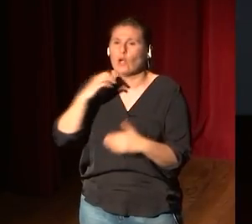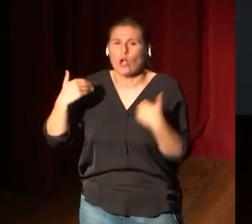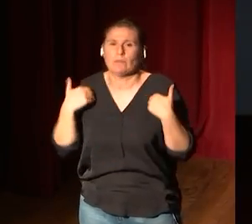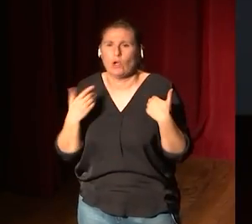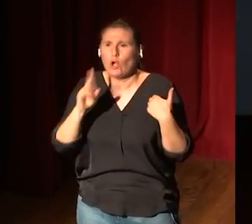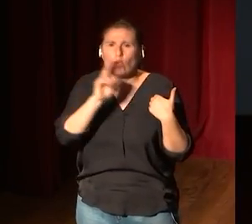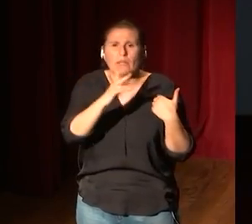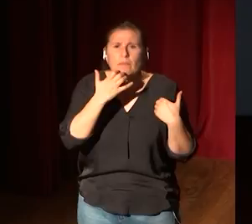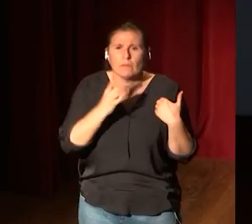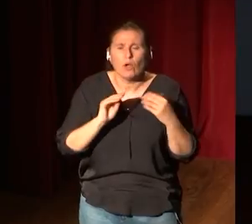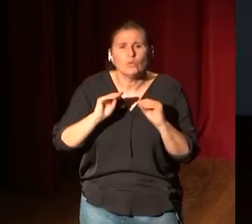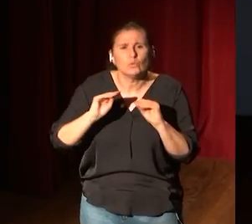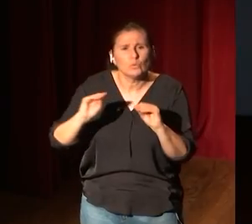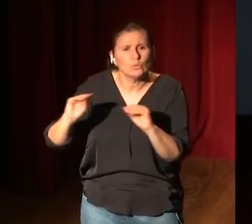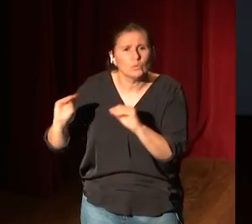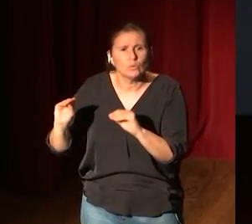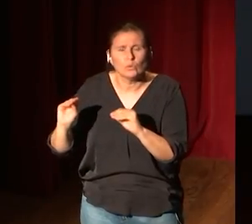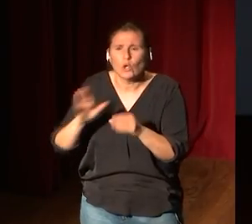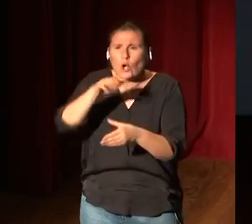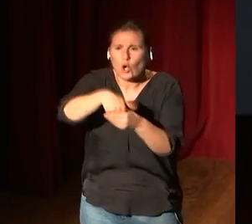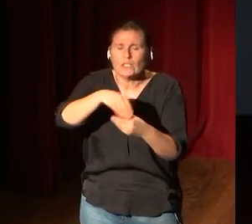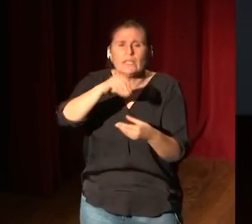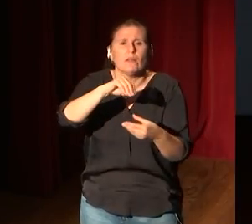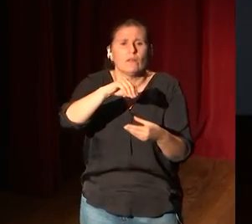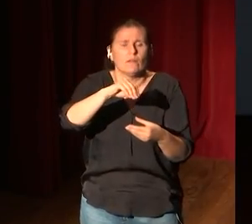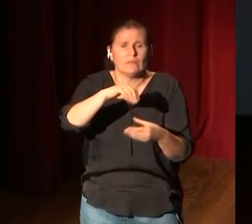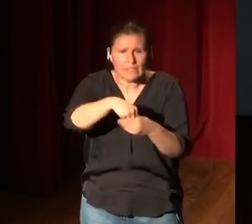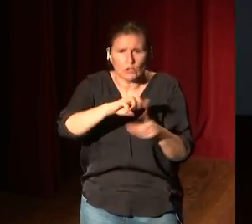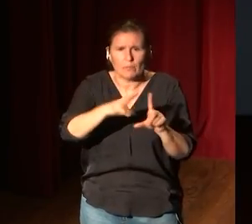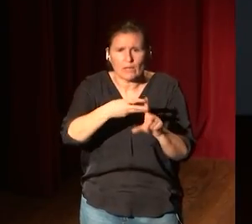mira como está montada su contenido en la página web del museo